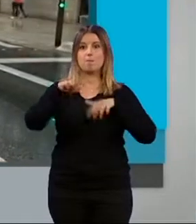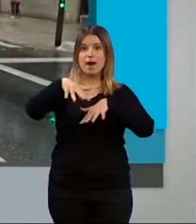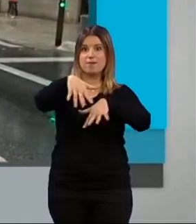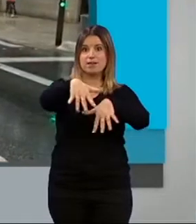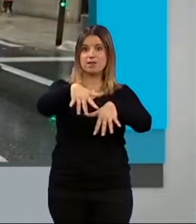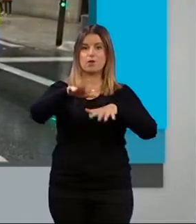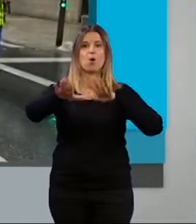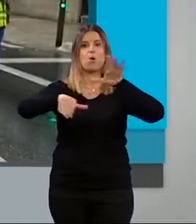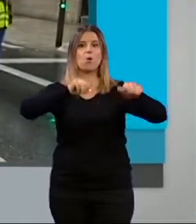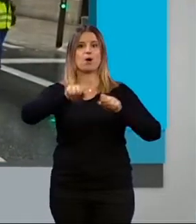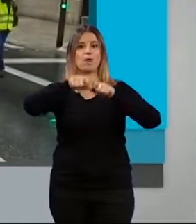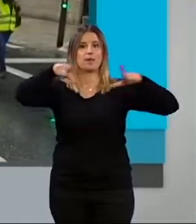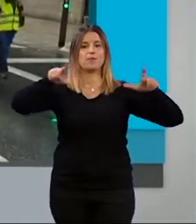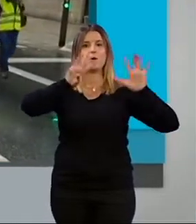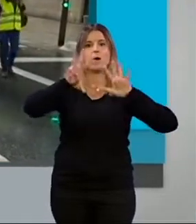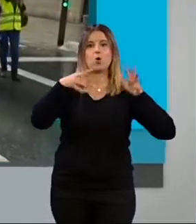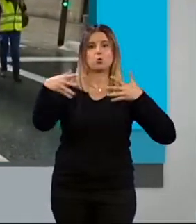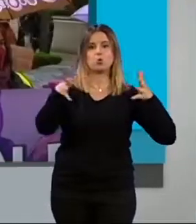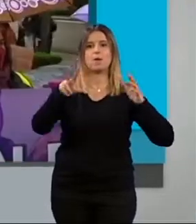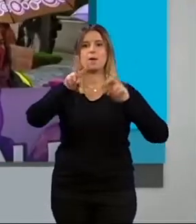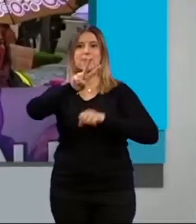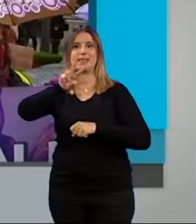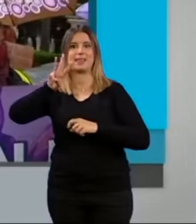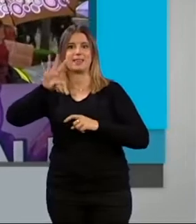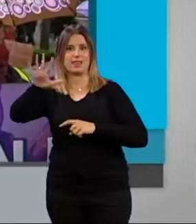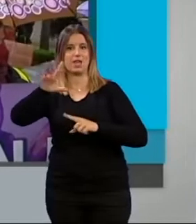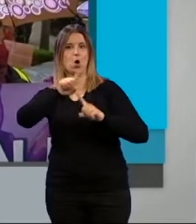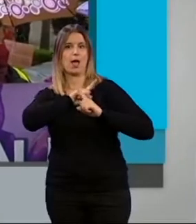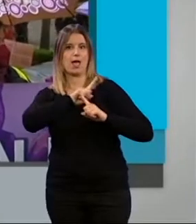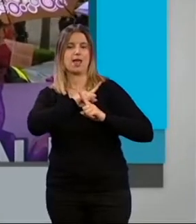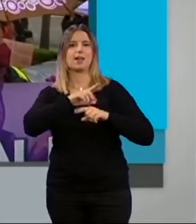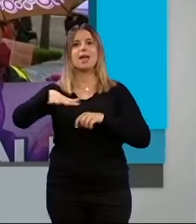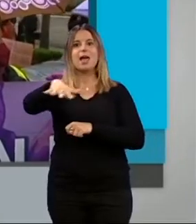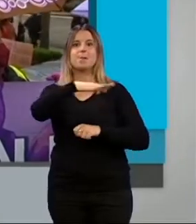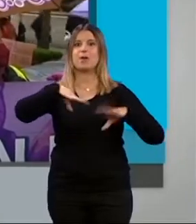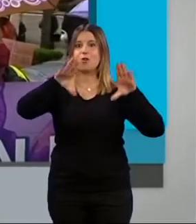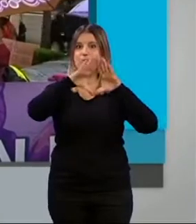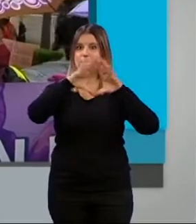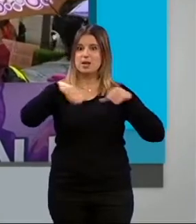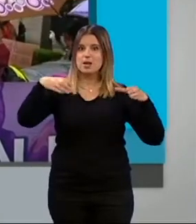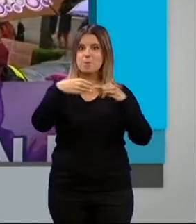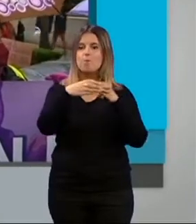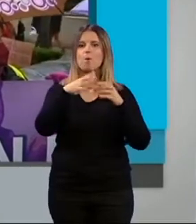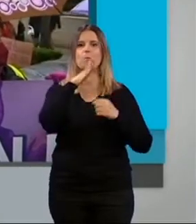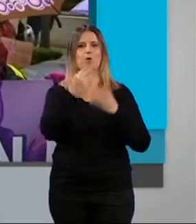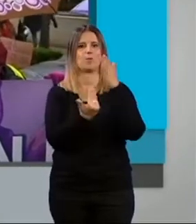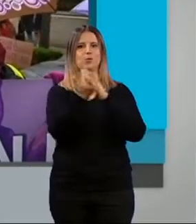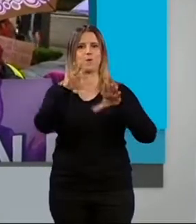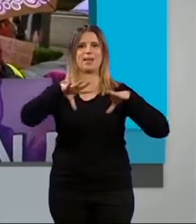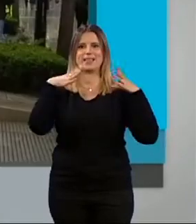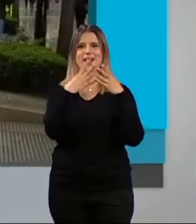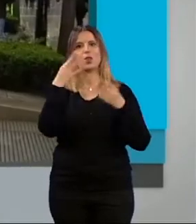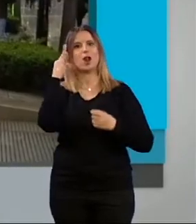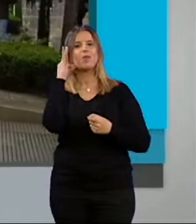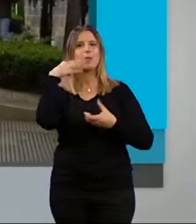convocada por las plataformas 8M, 25N y el Espacio Feminismo Unitario con motivo del Día Internacional de la Mujer